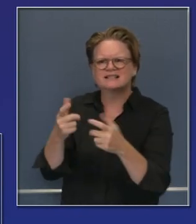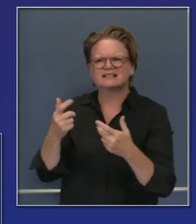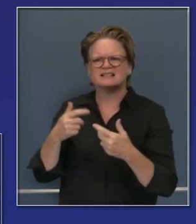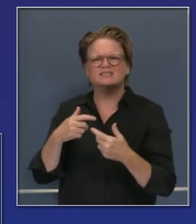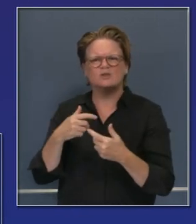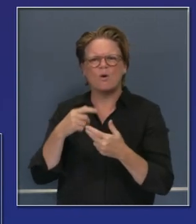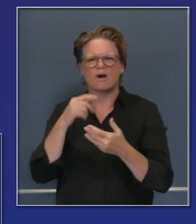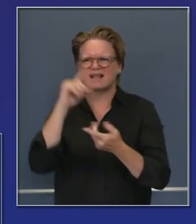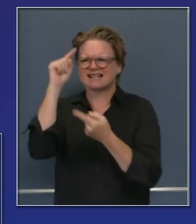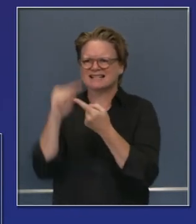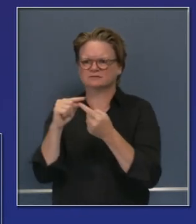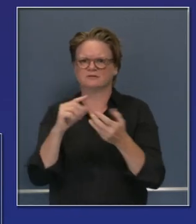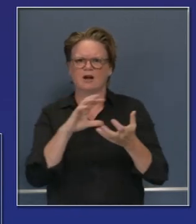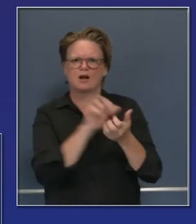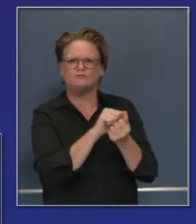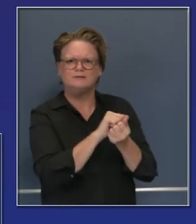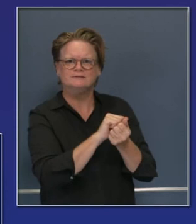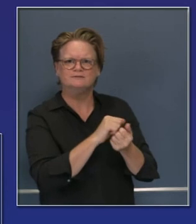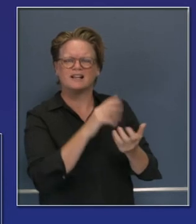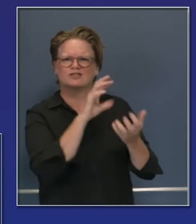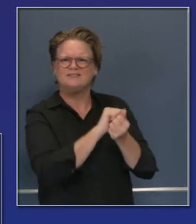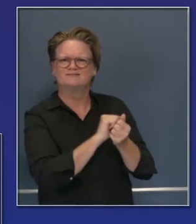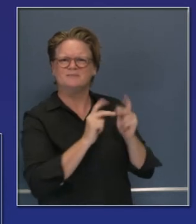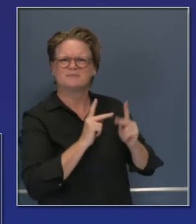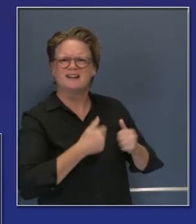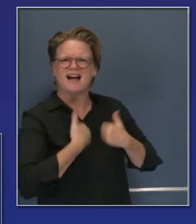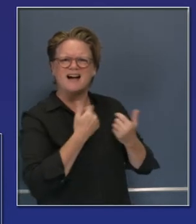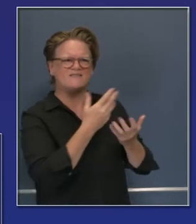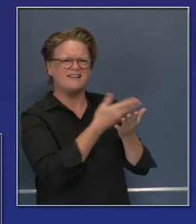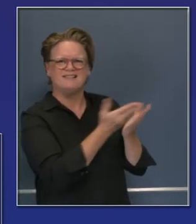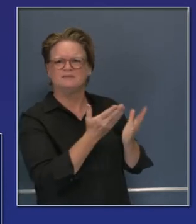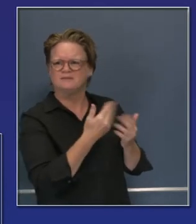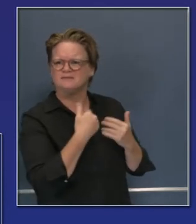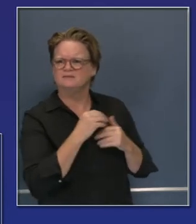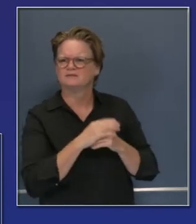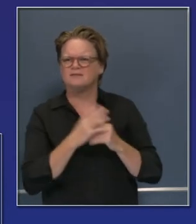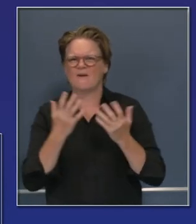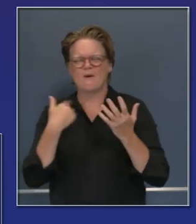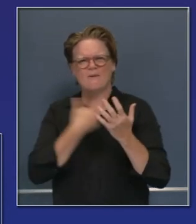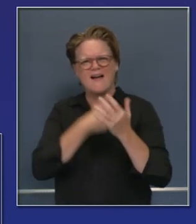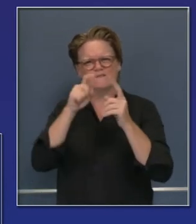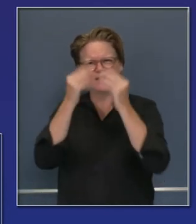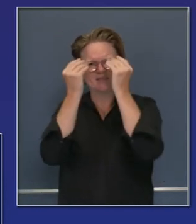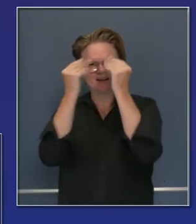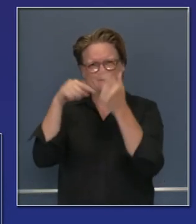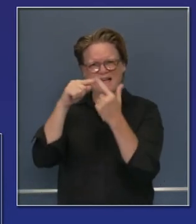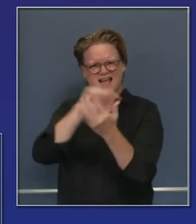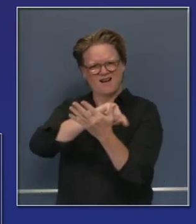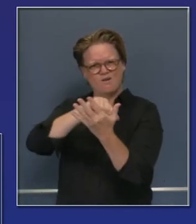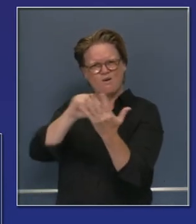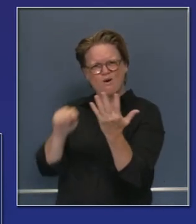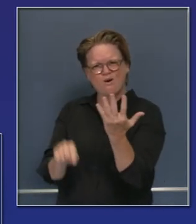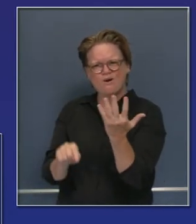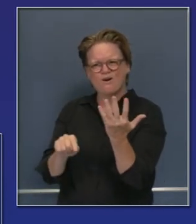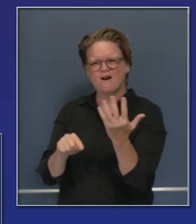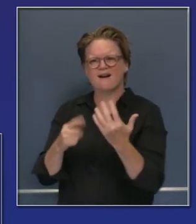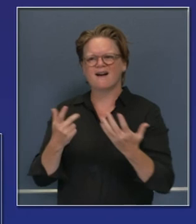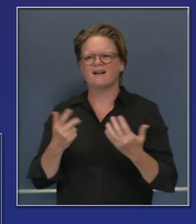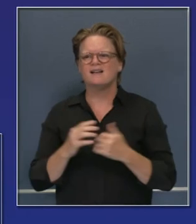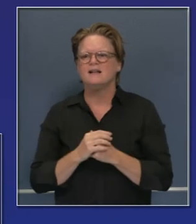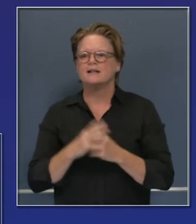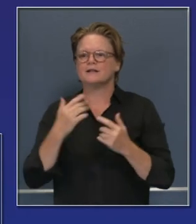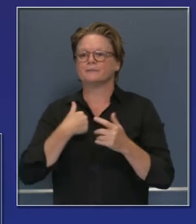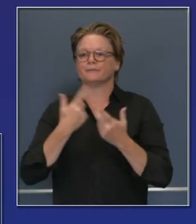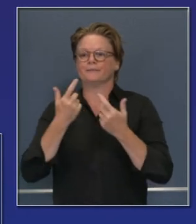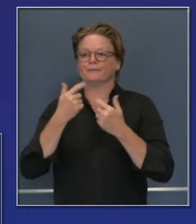de vidas que sufren impacto todas estas cosas deben ser consideradas también pero no estoy negando lo que